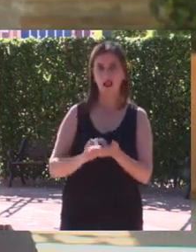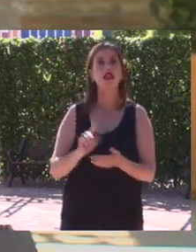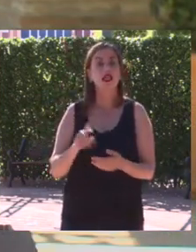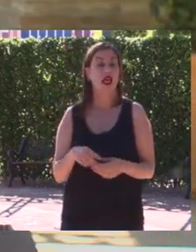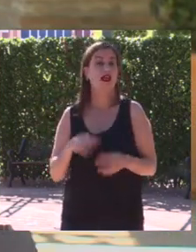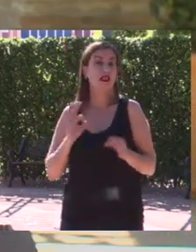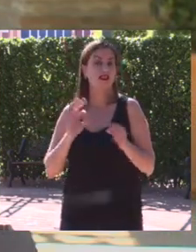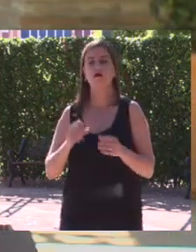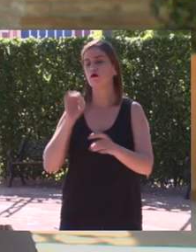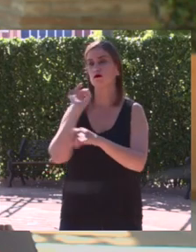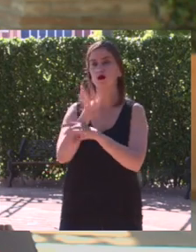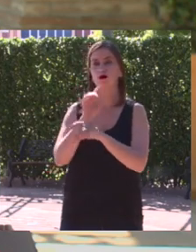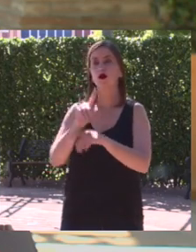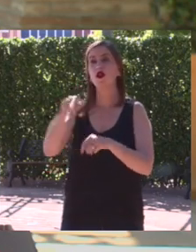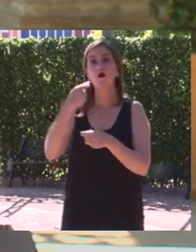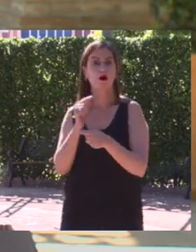pasar.